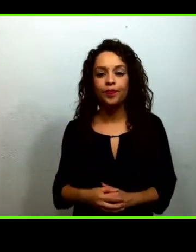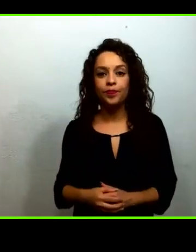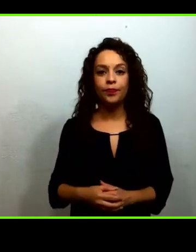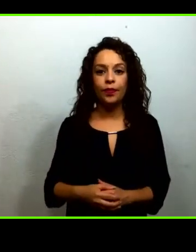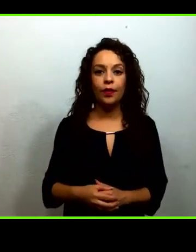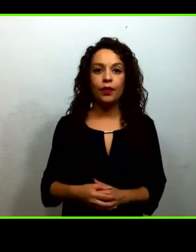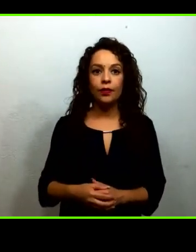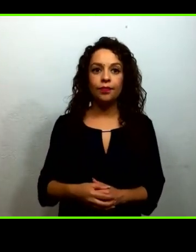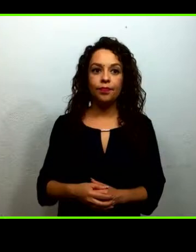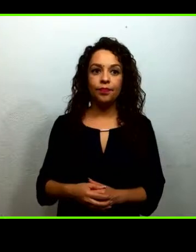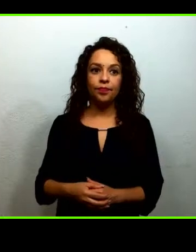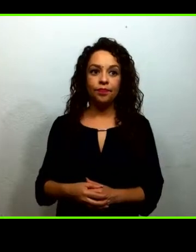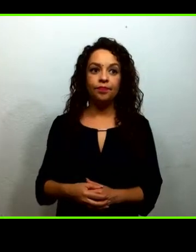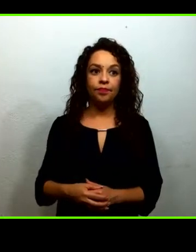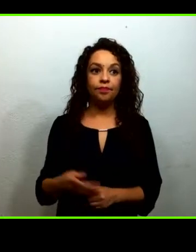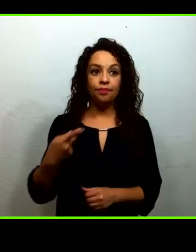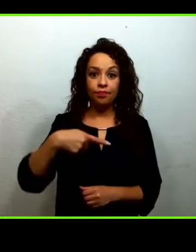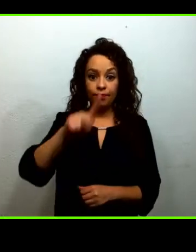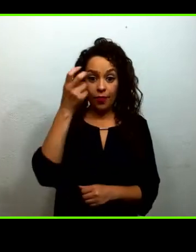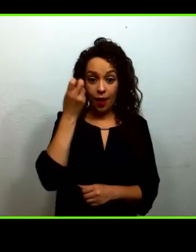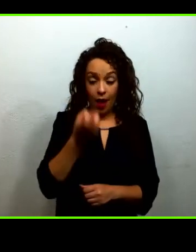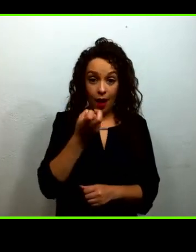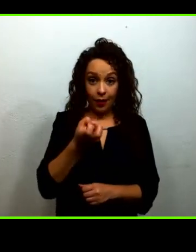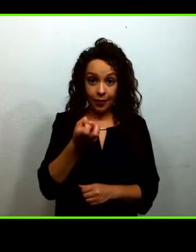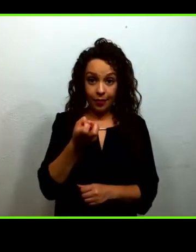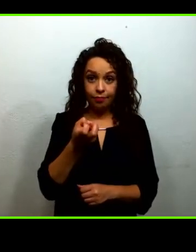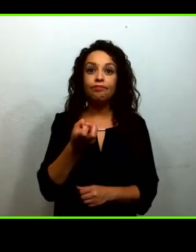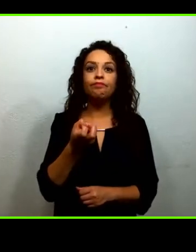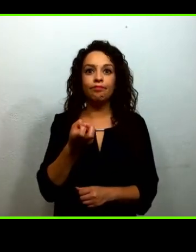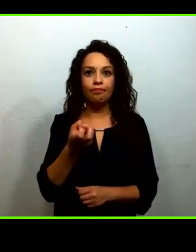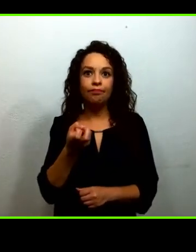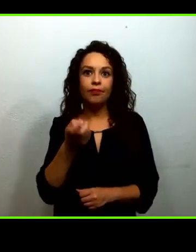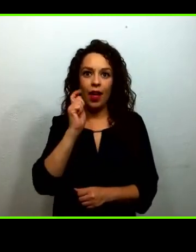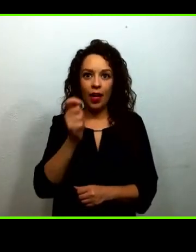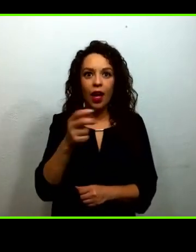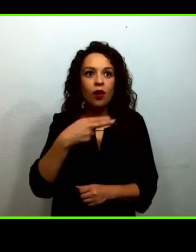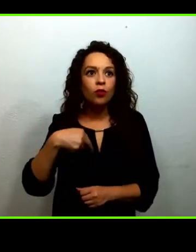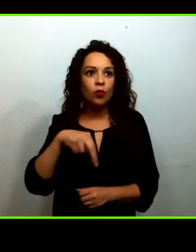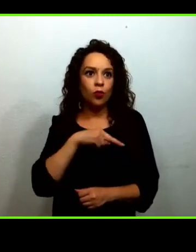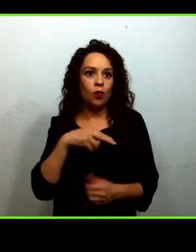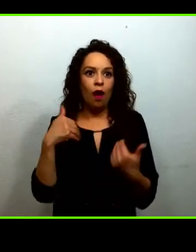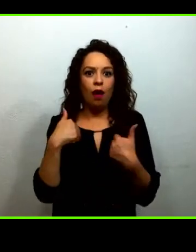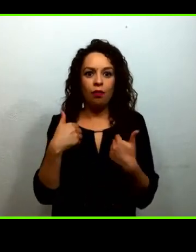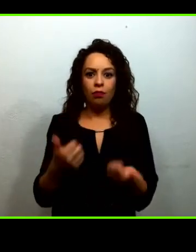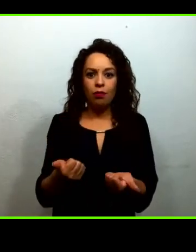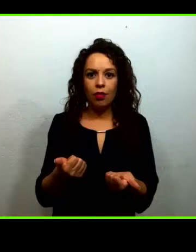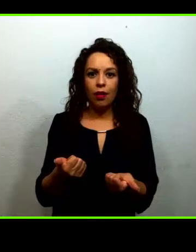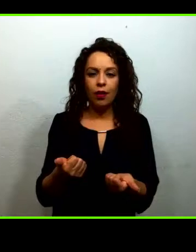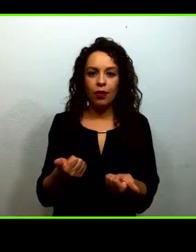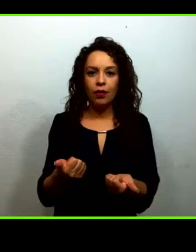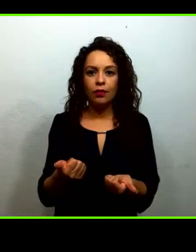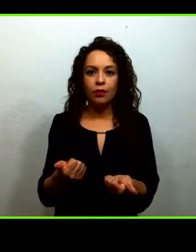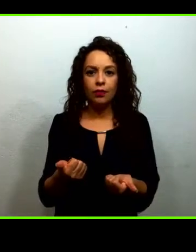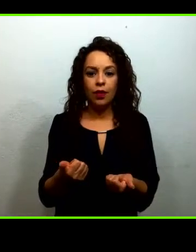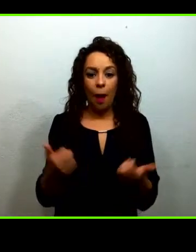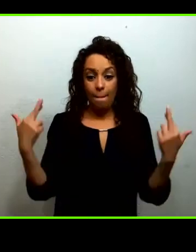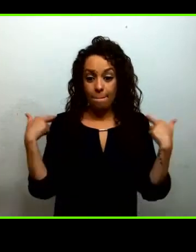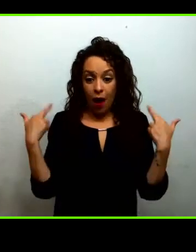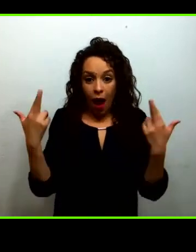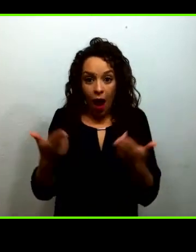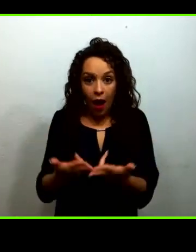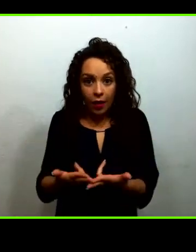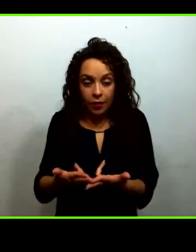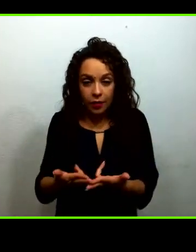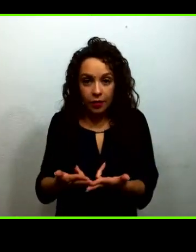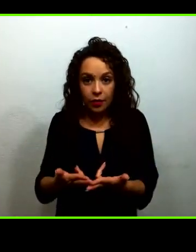es que la transmisión se hacía desde los hogares de los maestros para evitar